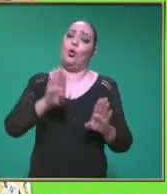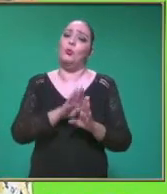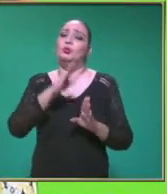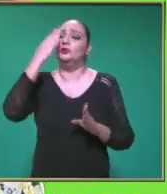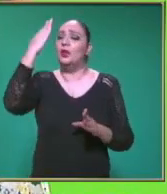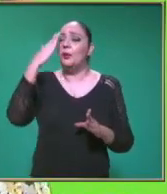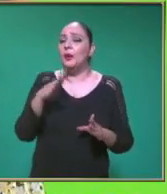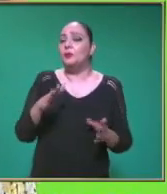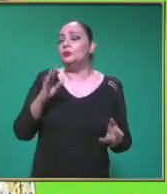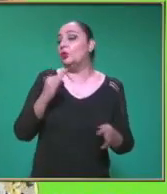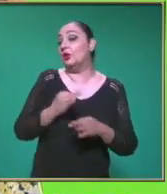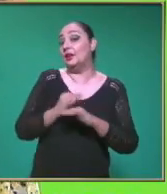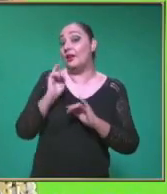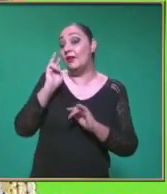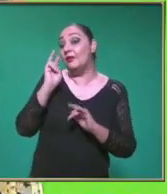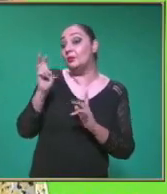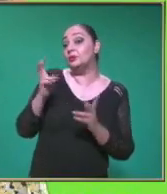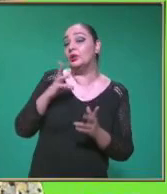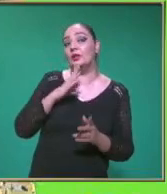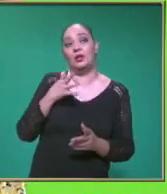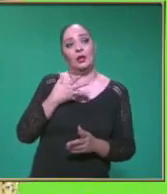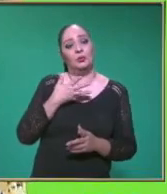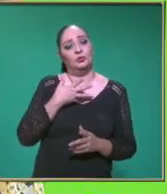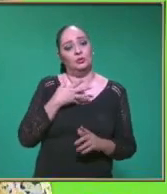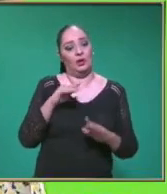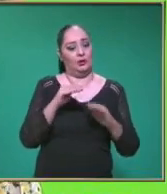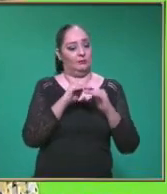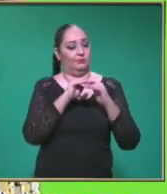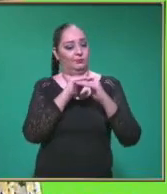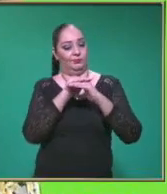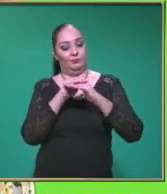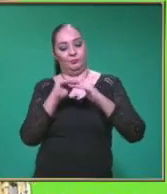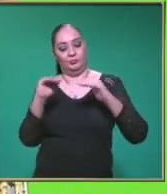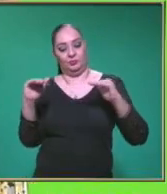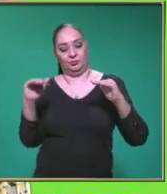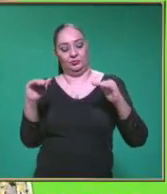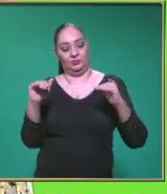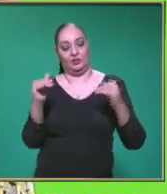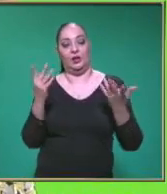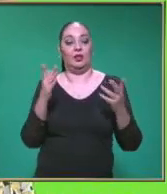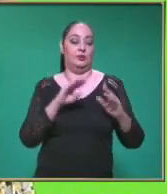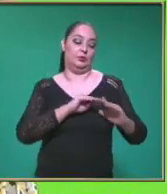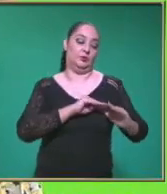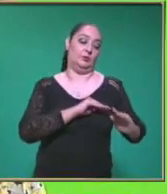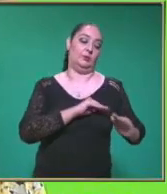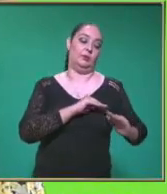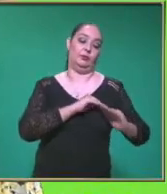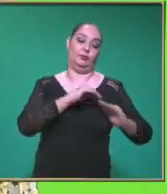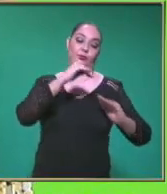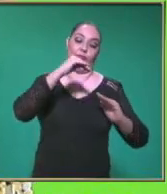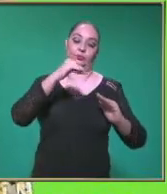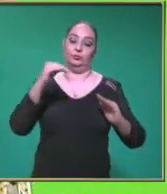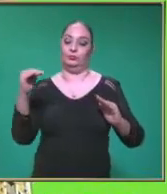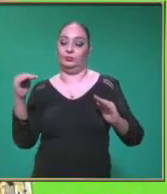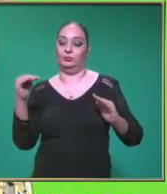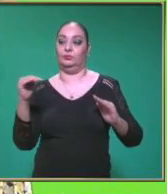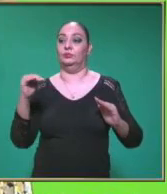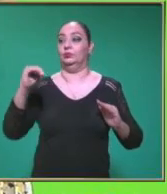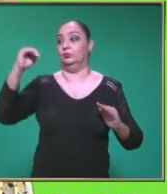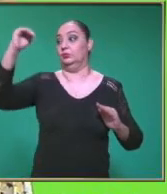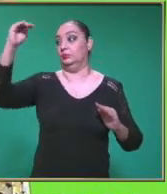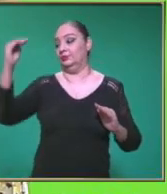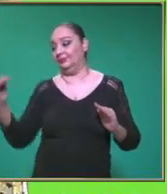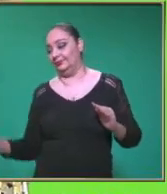ahorita ya vimos Que presentábamos Una línea totalmente Inclinada Y luego de repente En horizontal Y luego regresaba